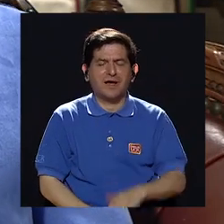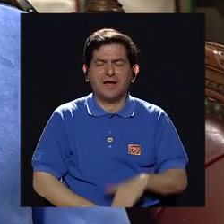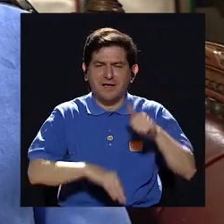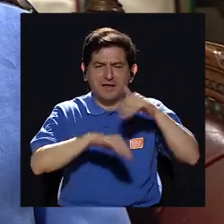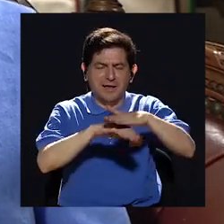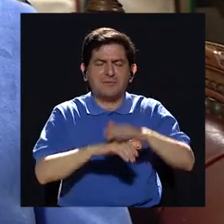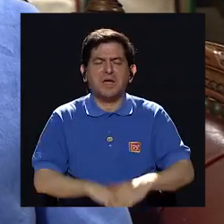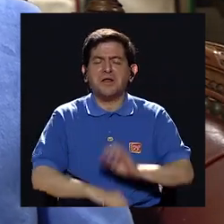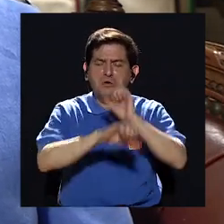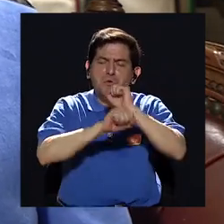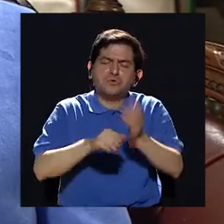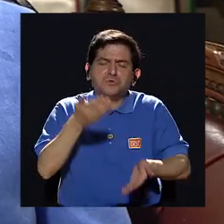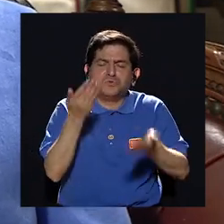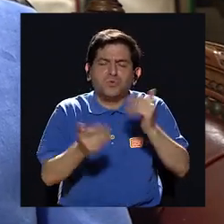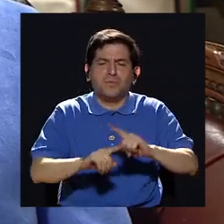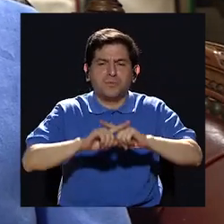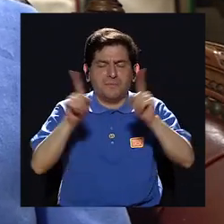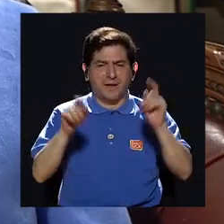costumbre pero no